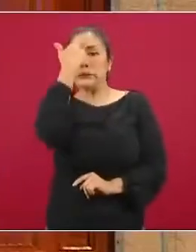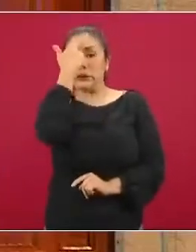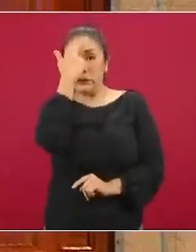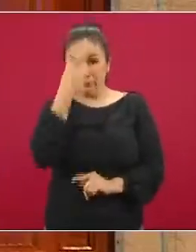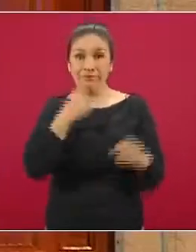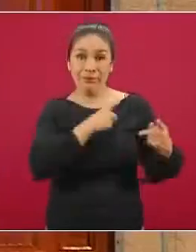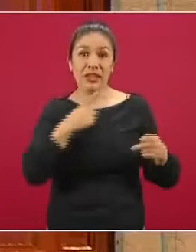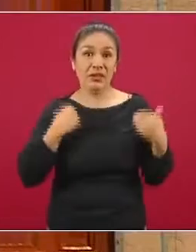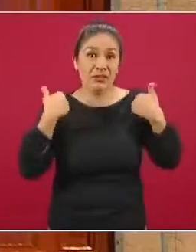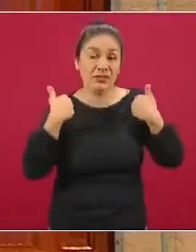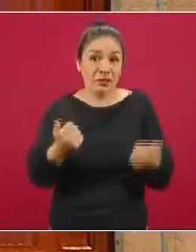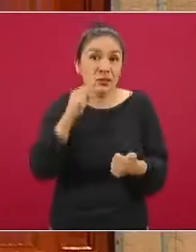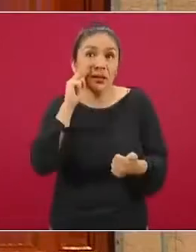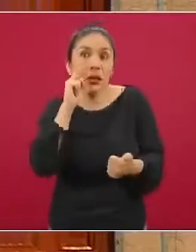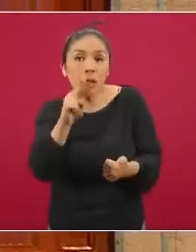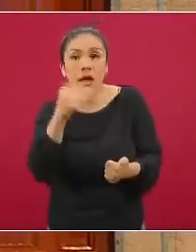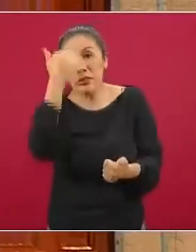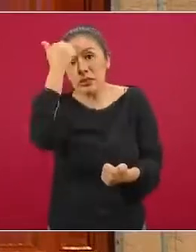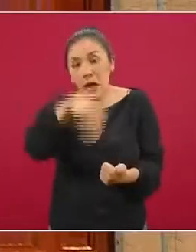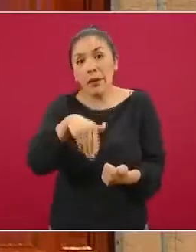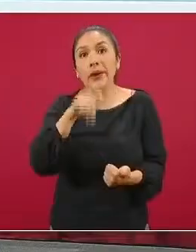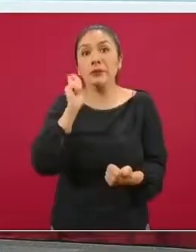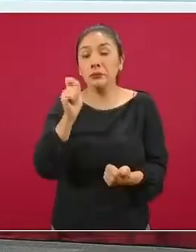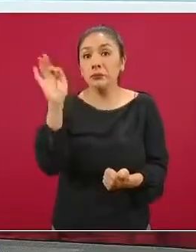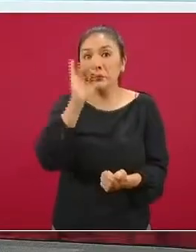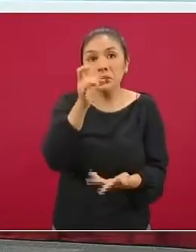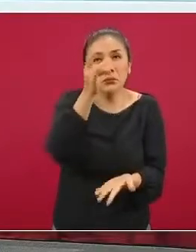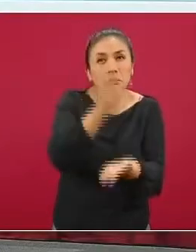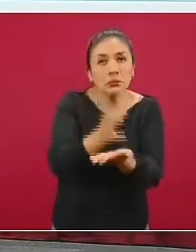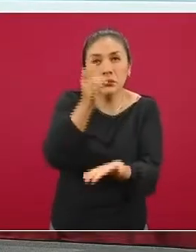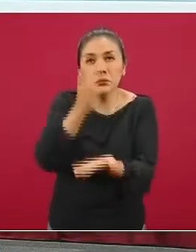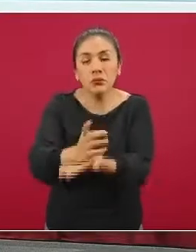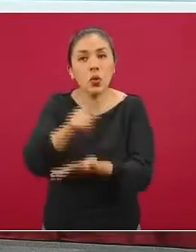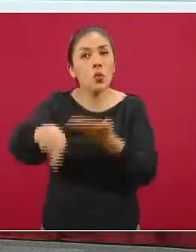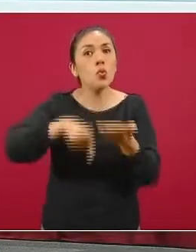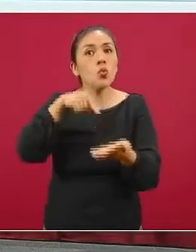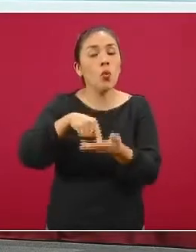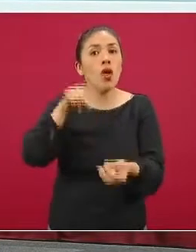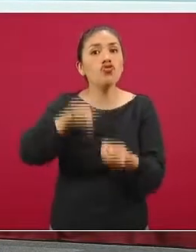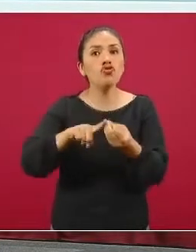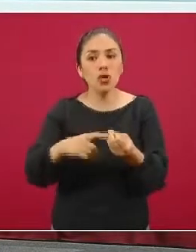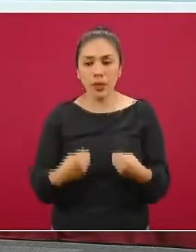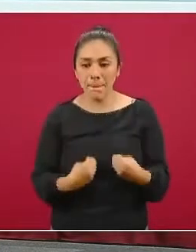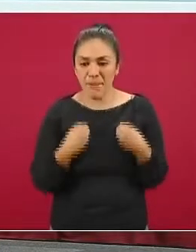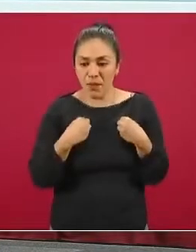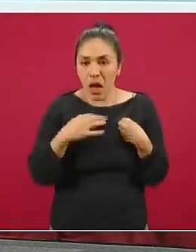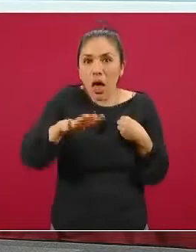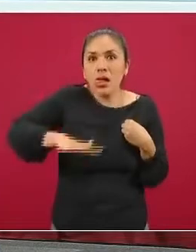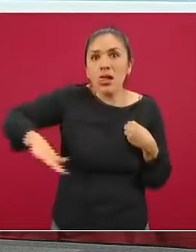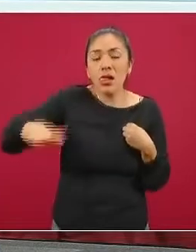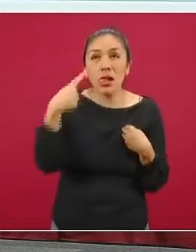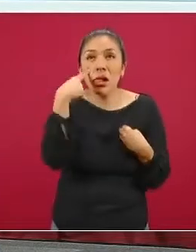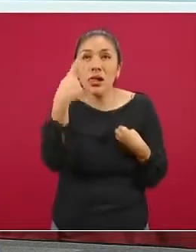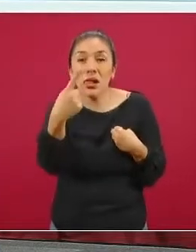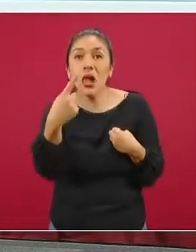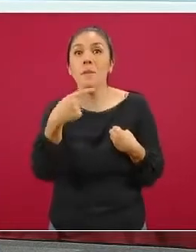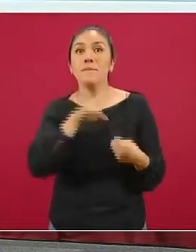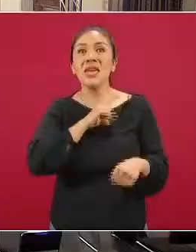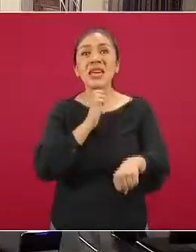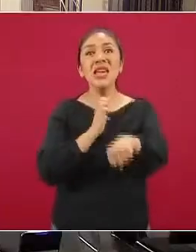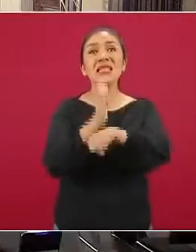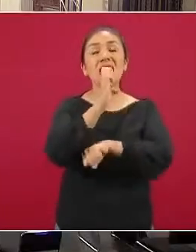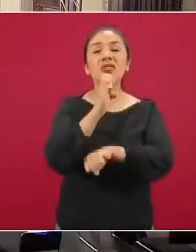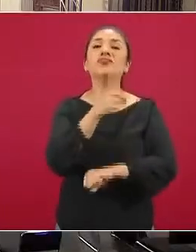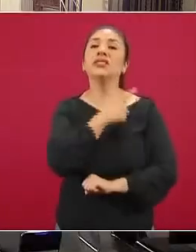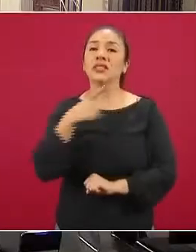población que nos está viendo que si se identifican por lugar de residencia en estas entidades federativas, pues